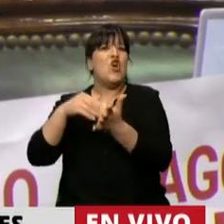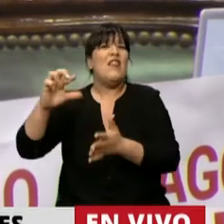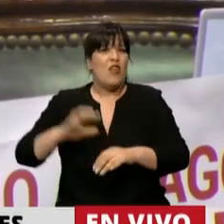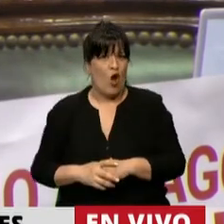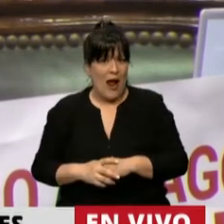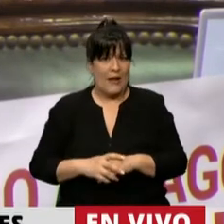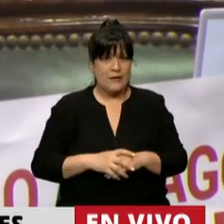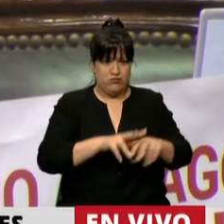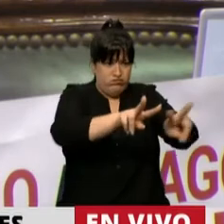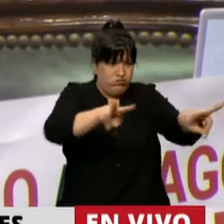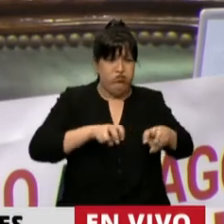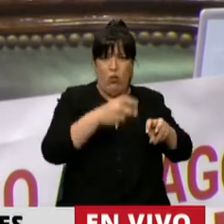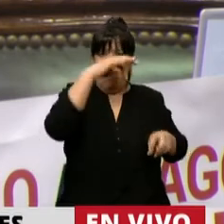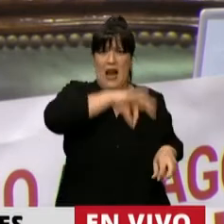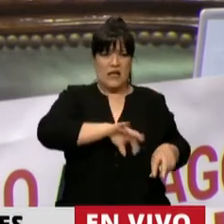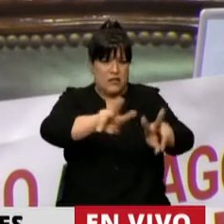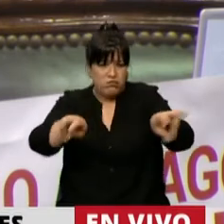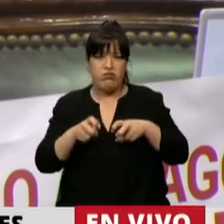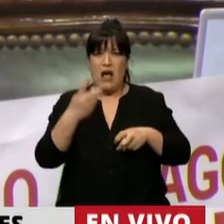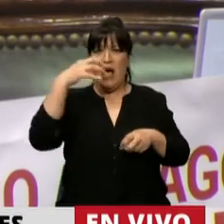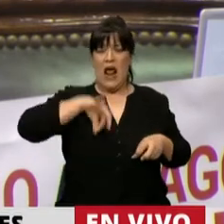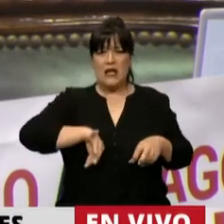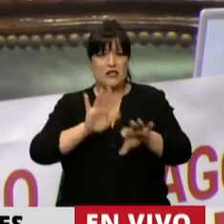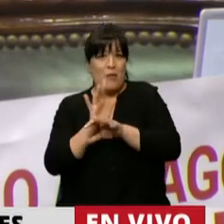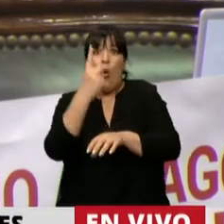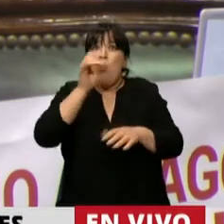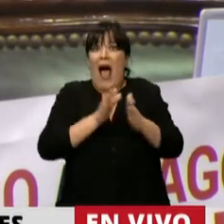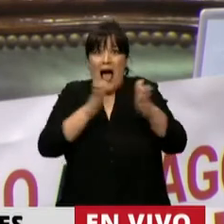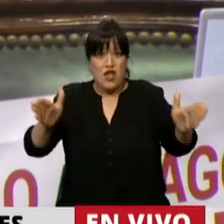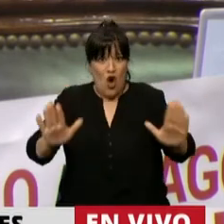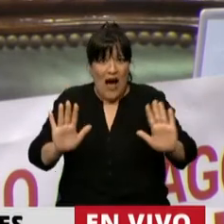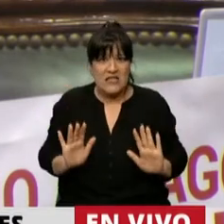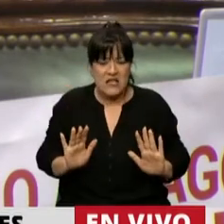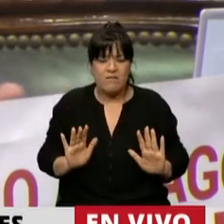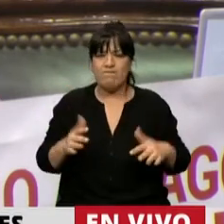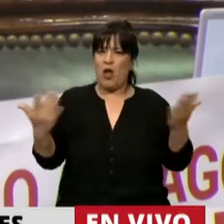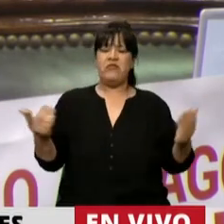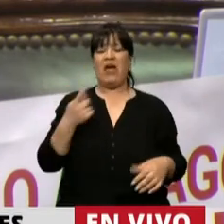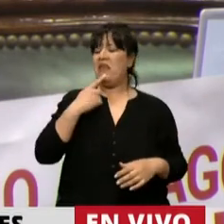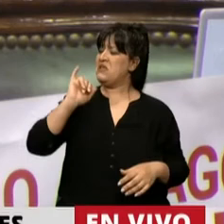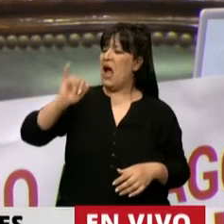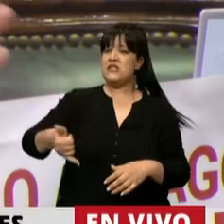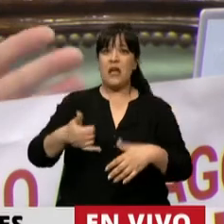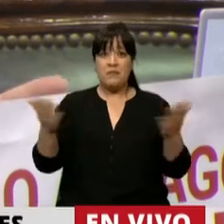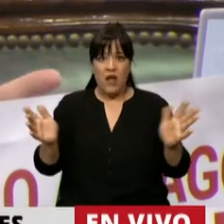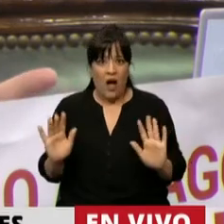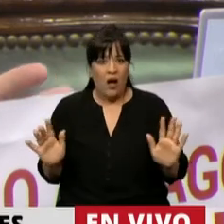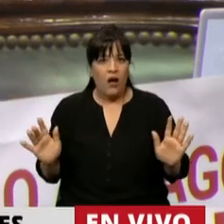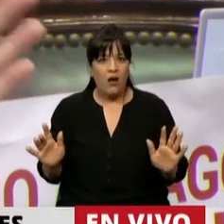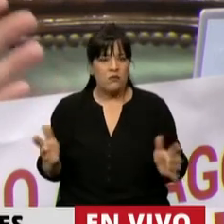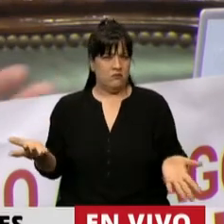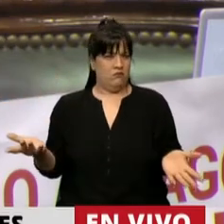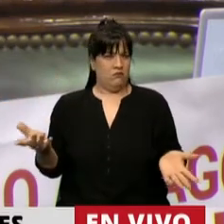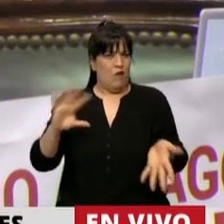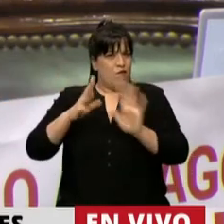Estamos hablando, Presidente, de ganancias netas solo en un año. Entonces, acá se acepta sin chistar la extorsión